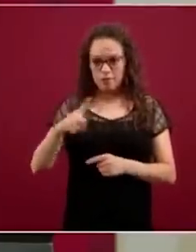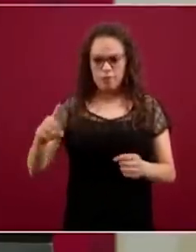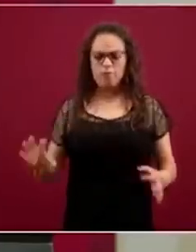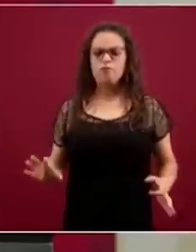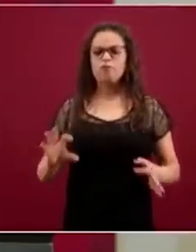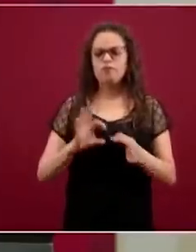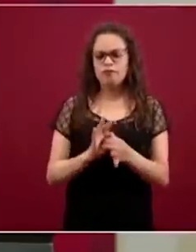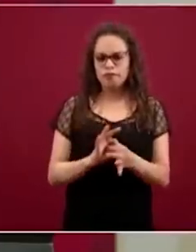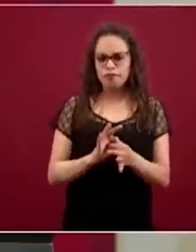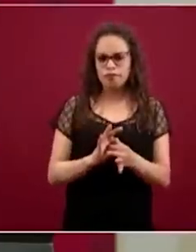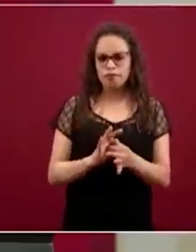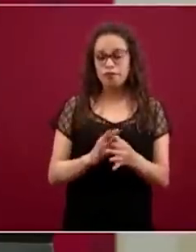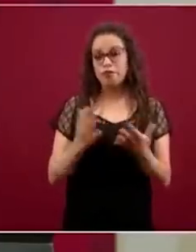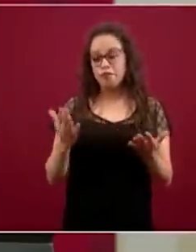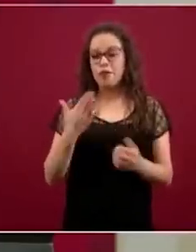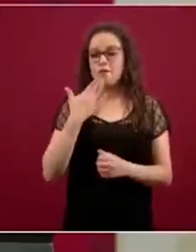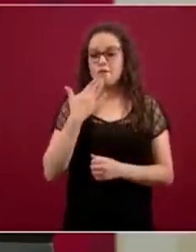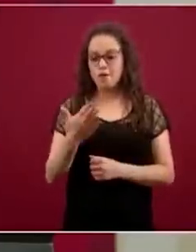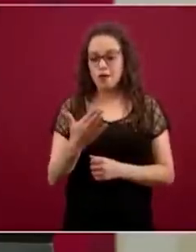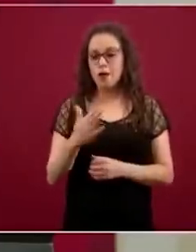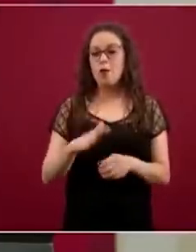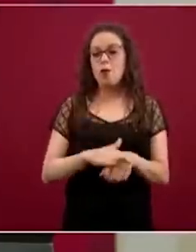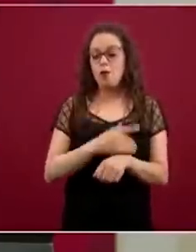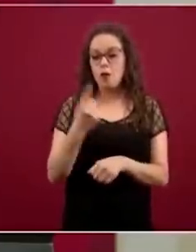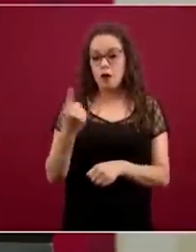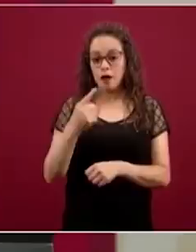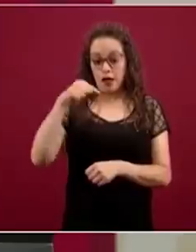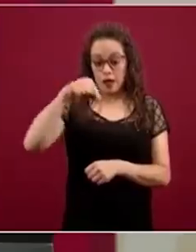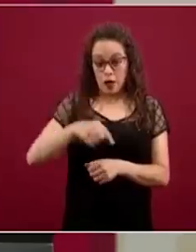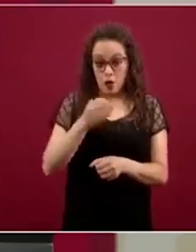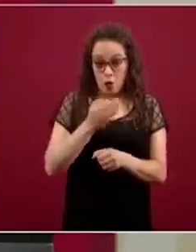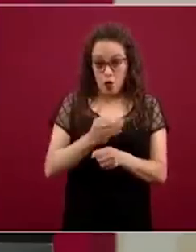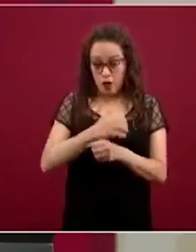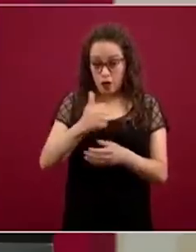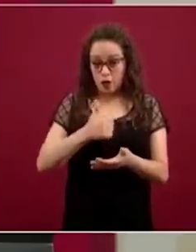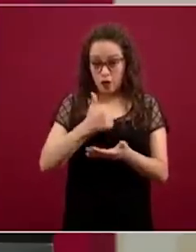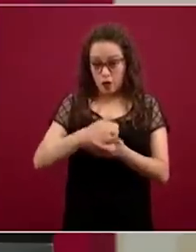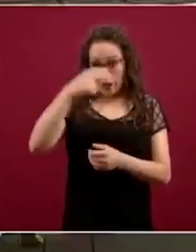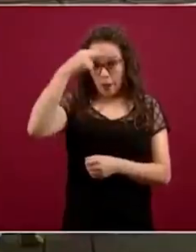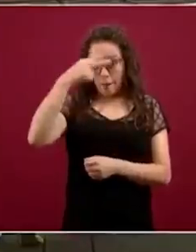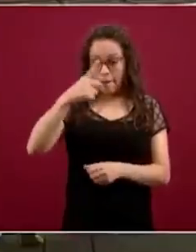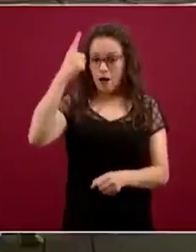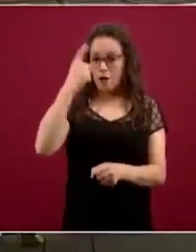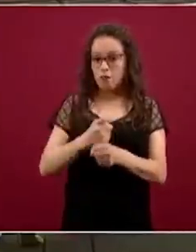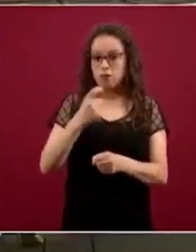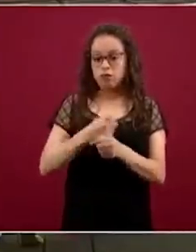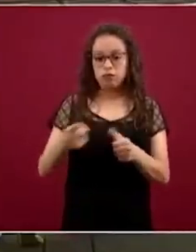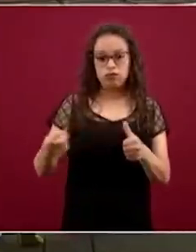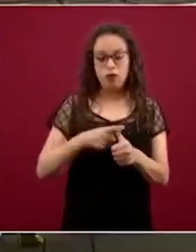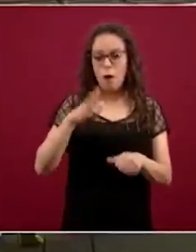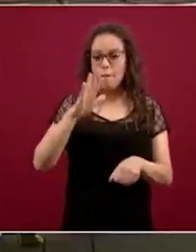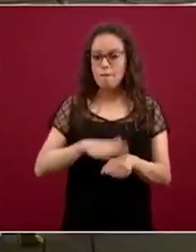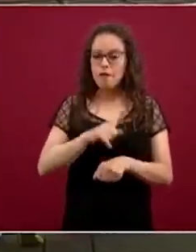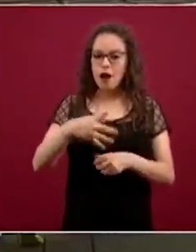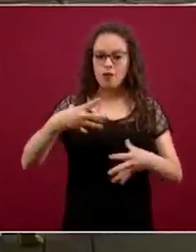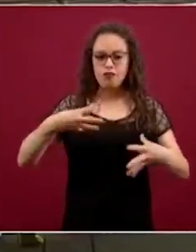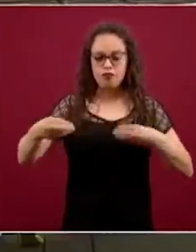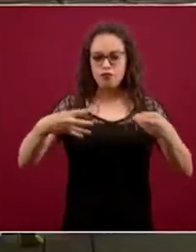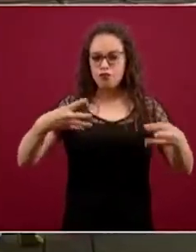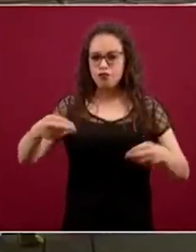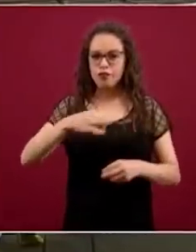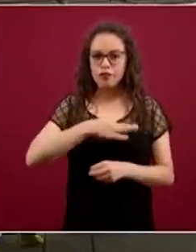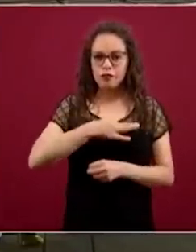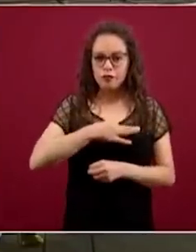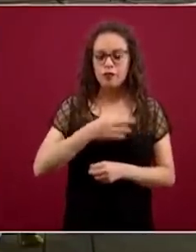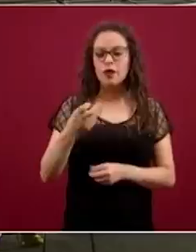oportunidad de que, siendo la Ciudad de México ahorita la zona con la mayor intensidad de transmisión, se puedan atender estos elementos